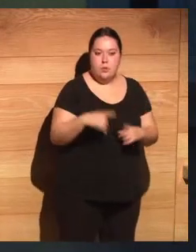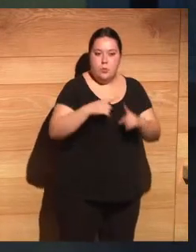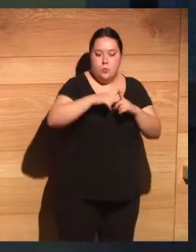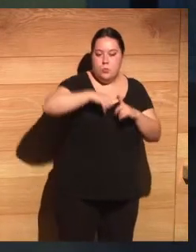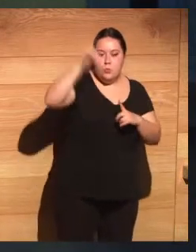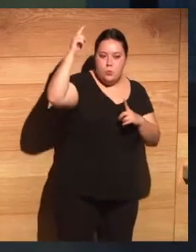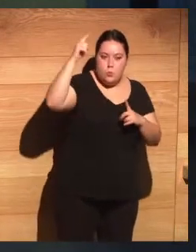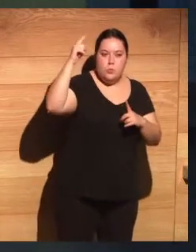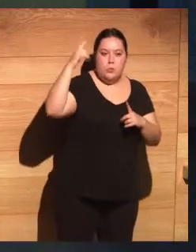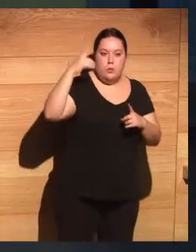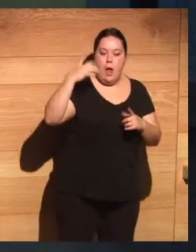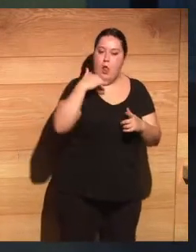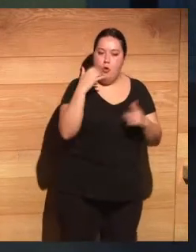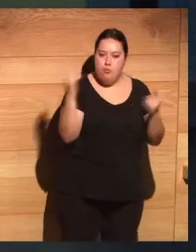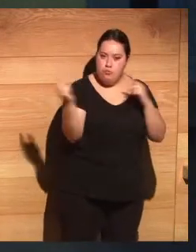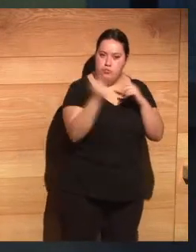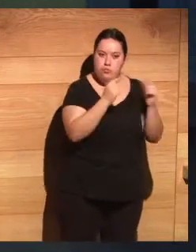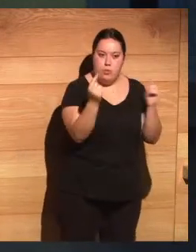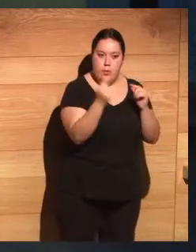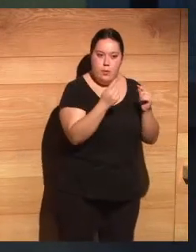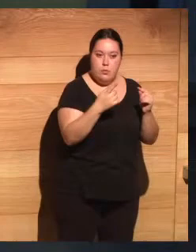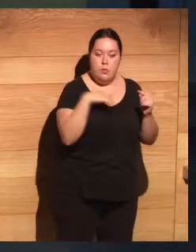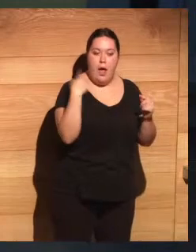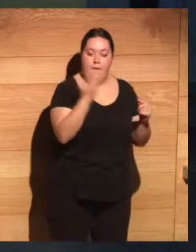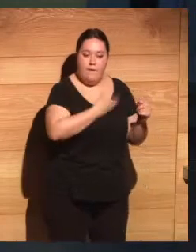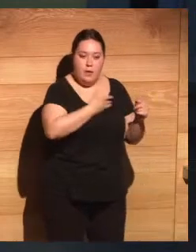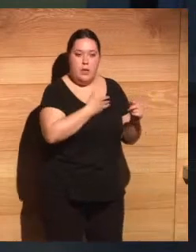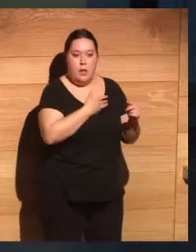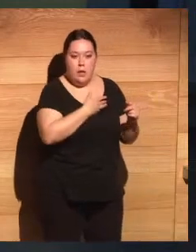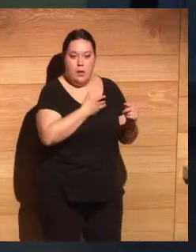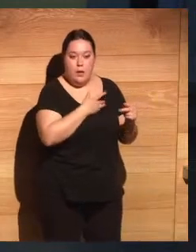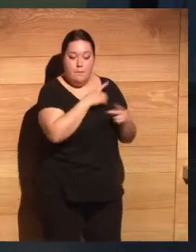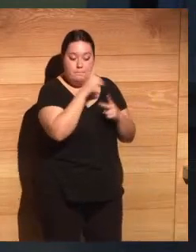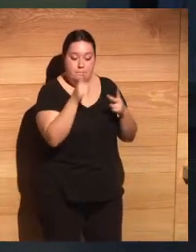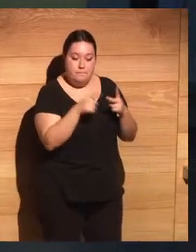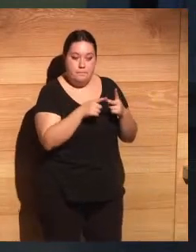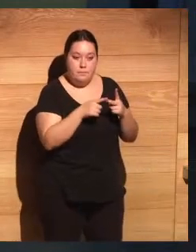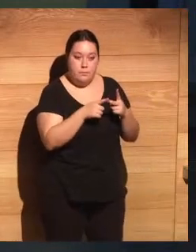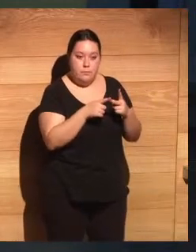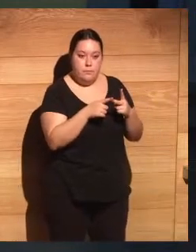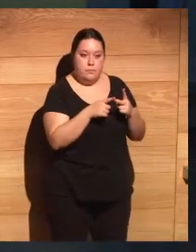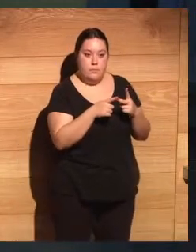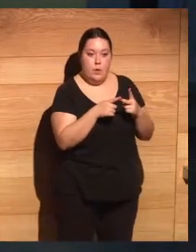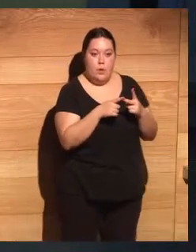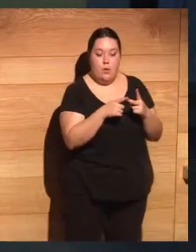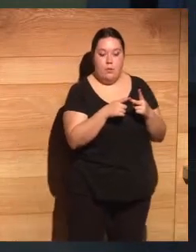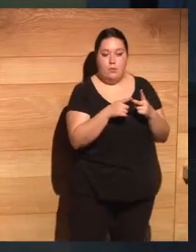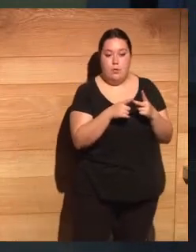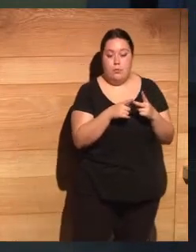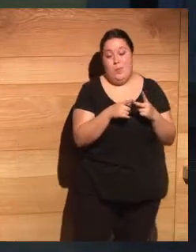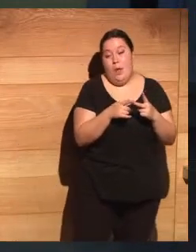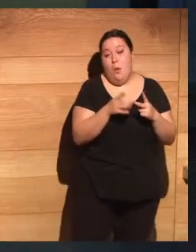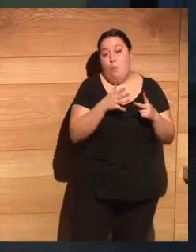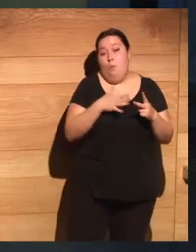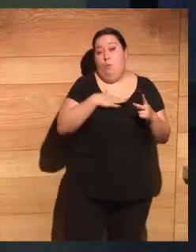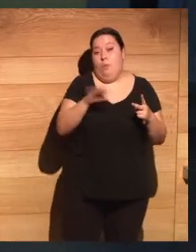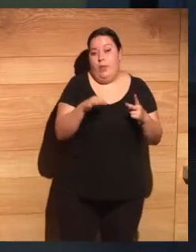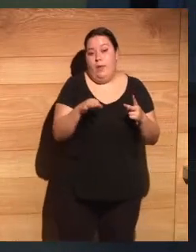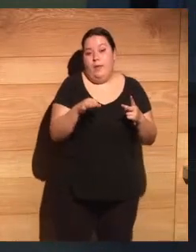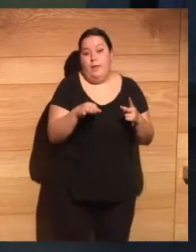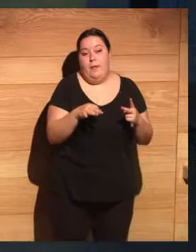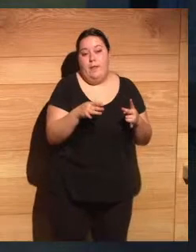motivo de gran debate, pero lo que nos afecta a nosotros la siguiente dificultad o dificultad o privilegio o suerte o